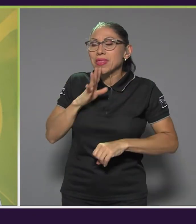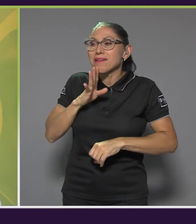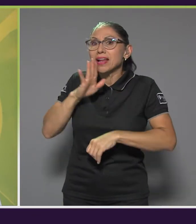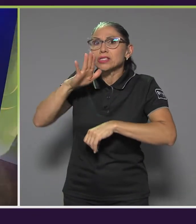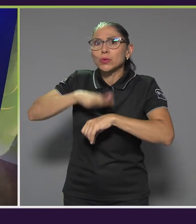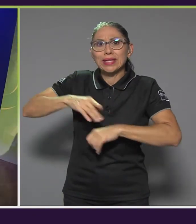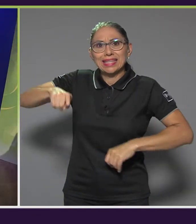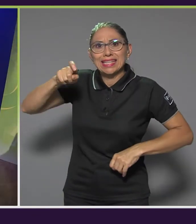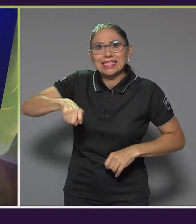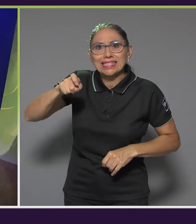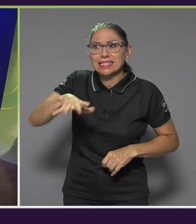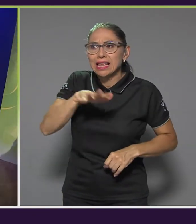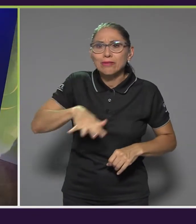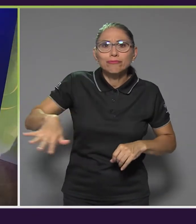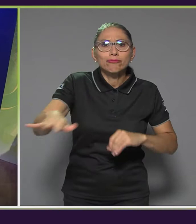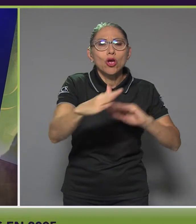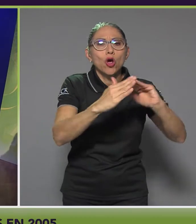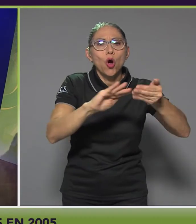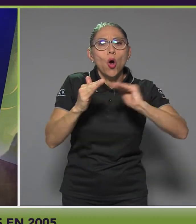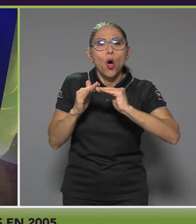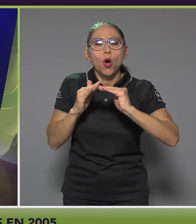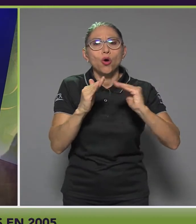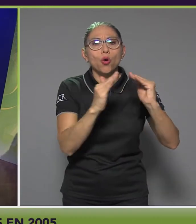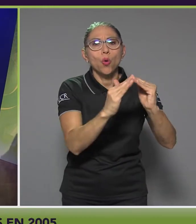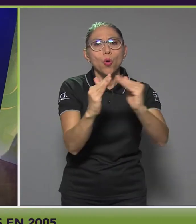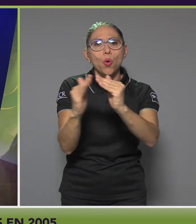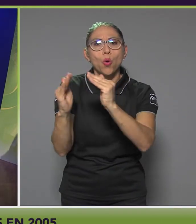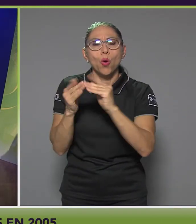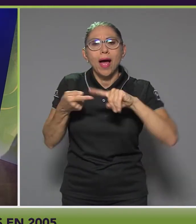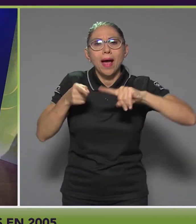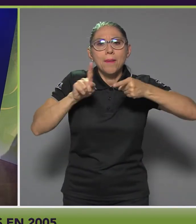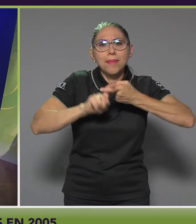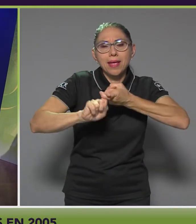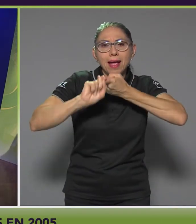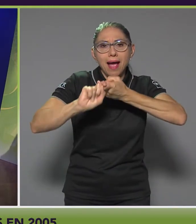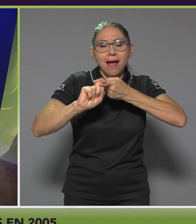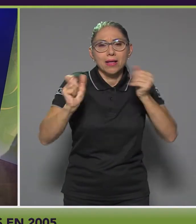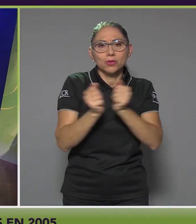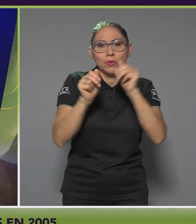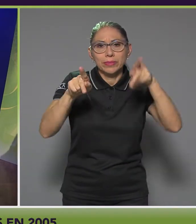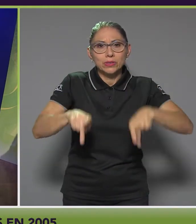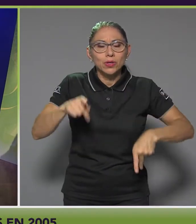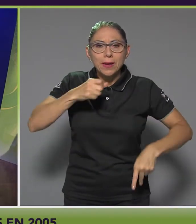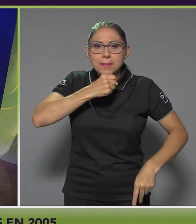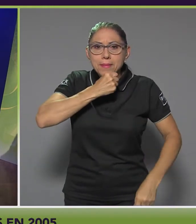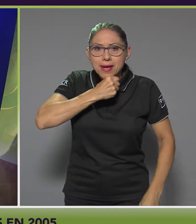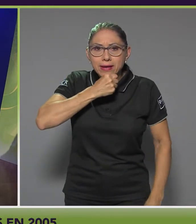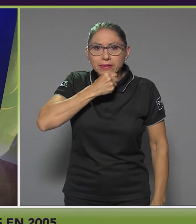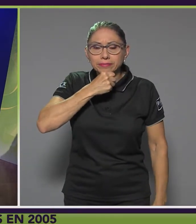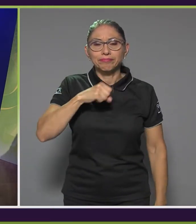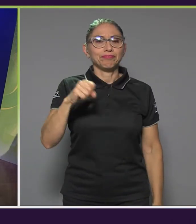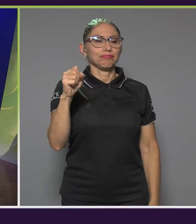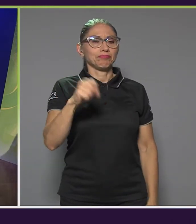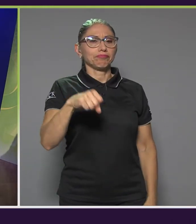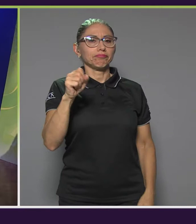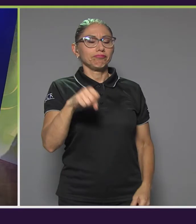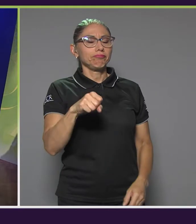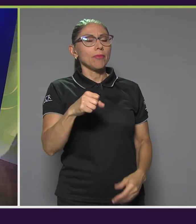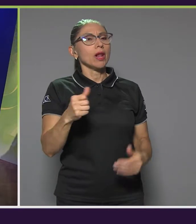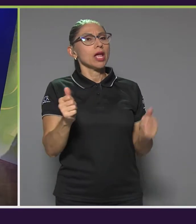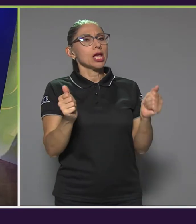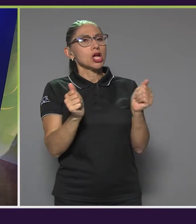ciudades y comunidades amigables con la persona mayor. Así es. Precisamente bajo esta preocupación, ¿verdad? De cómo